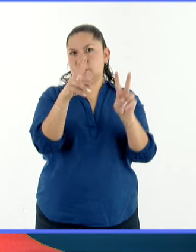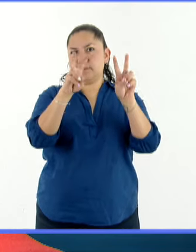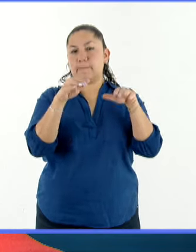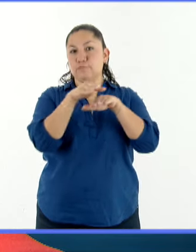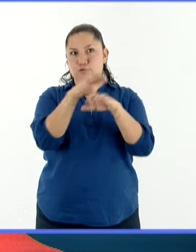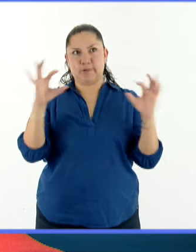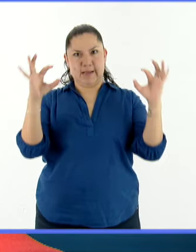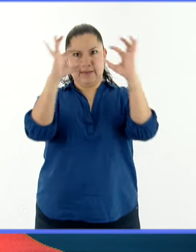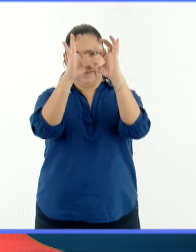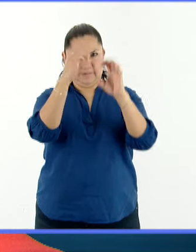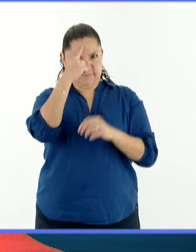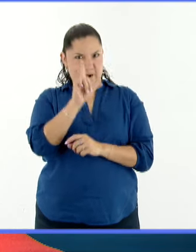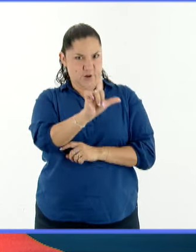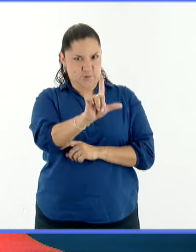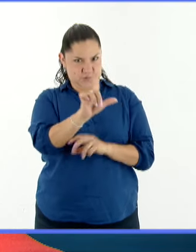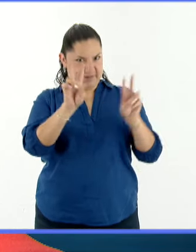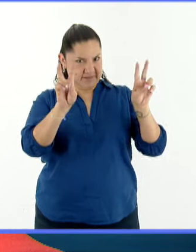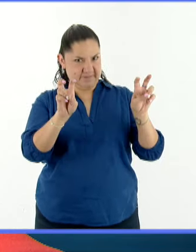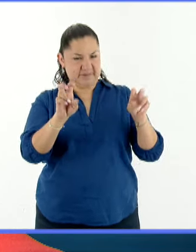lunes.